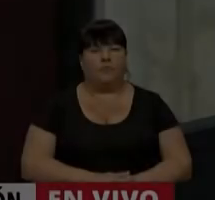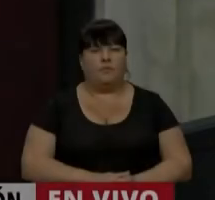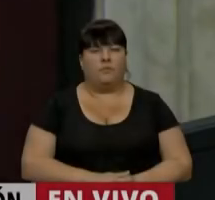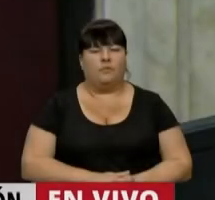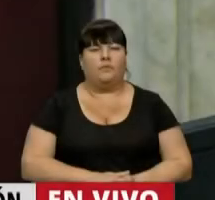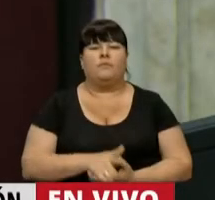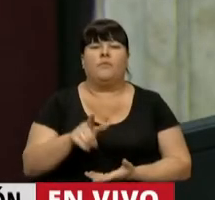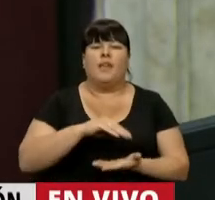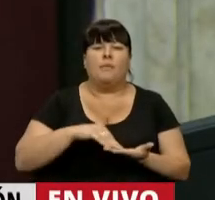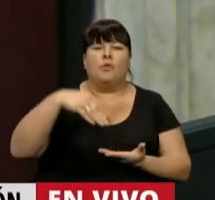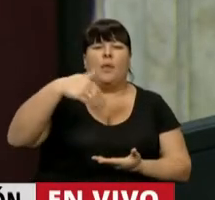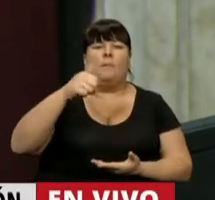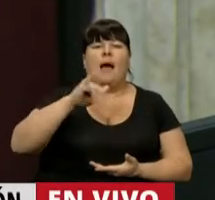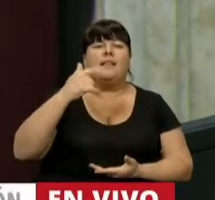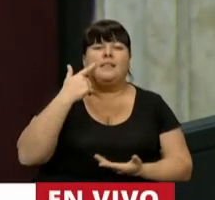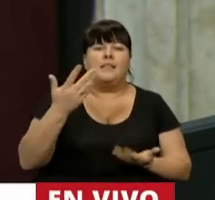Sí, diputado Manzi.